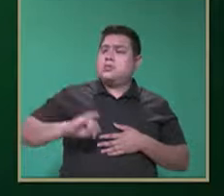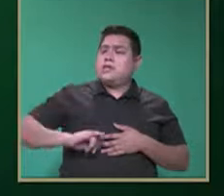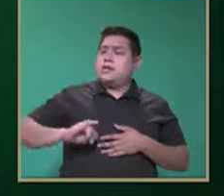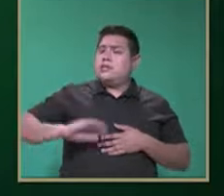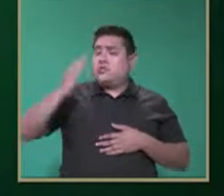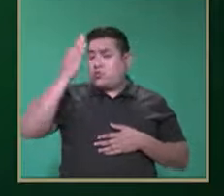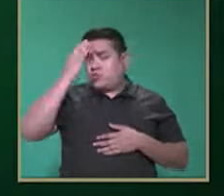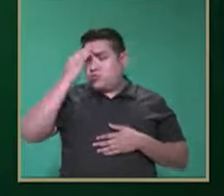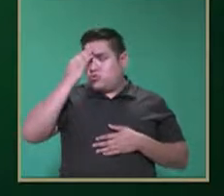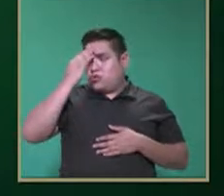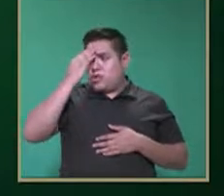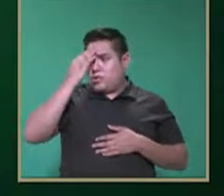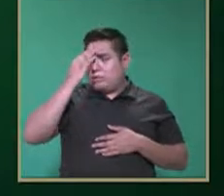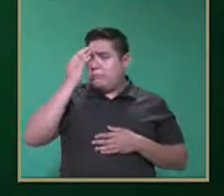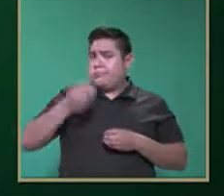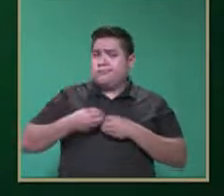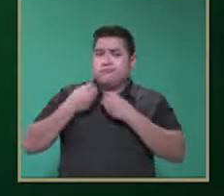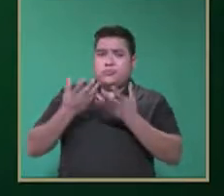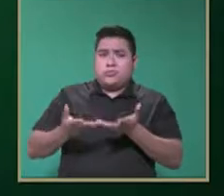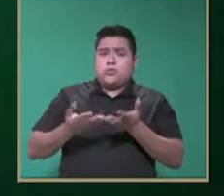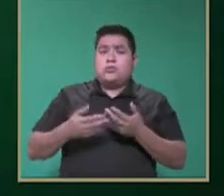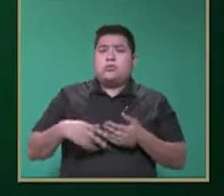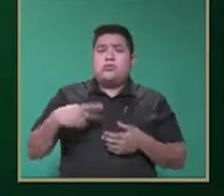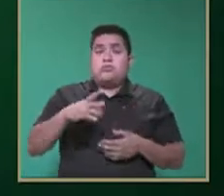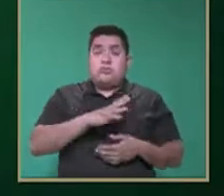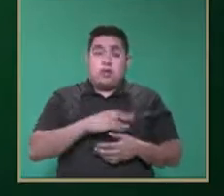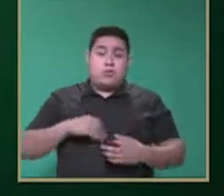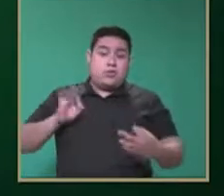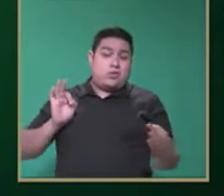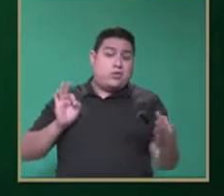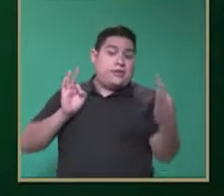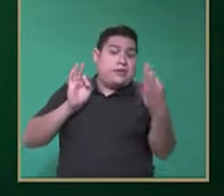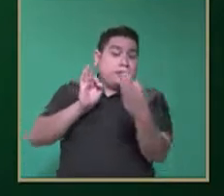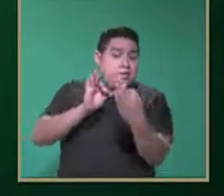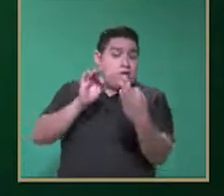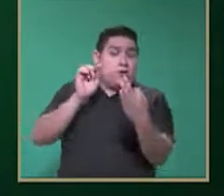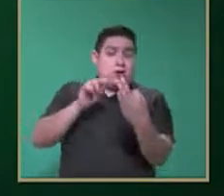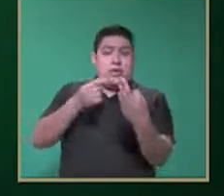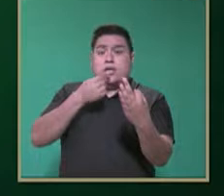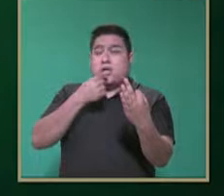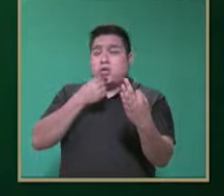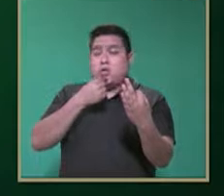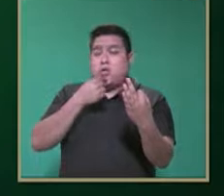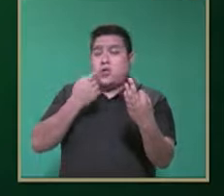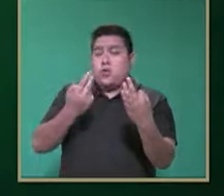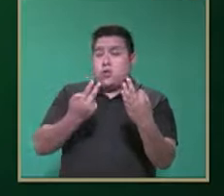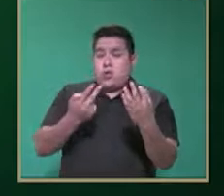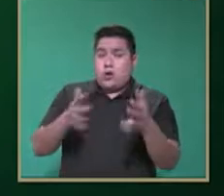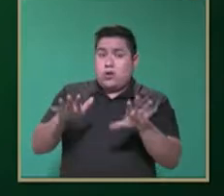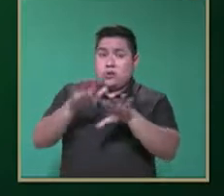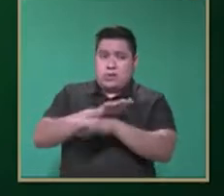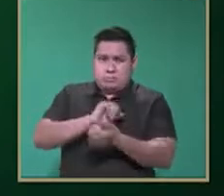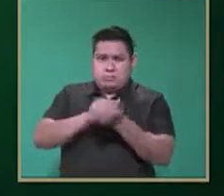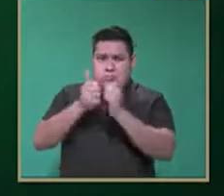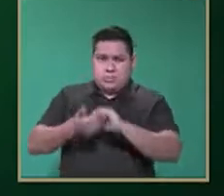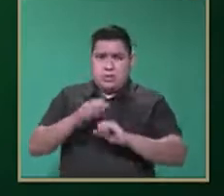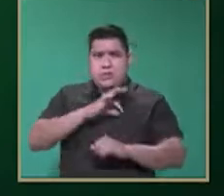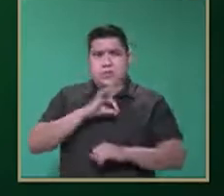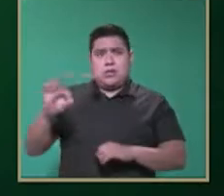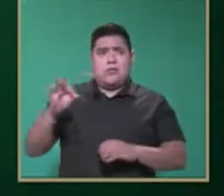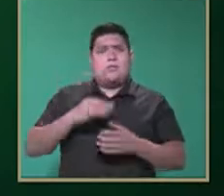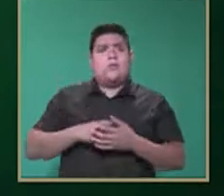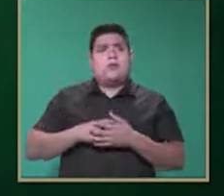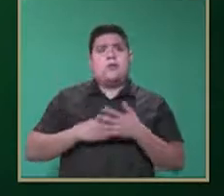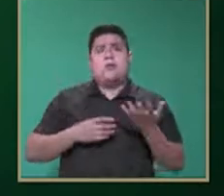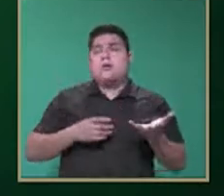intereses. Si nosotros nos acercamos con el menor, el menor se va a adaptar tanto a nosotros y a los cambios poco a poco. Y le